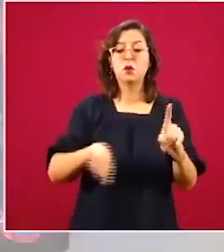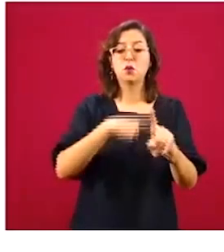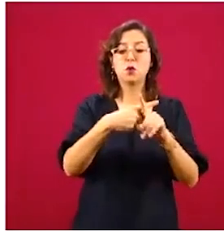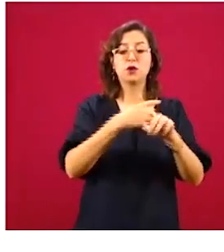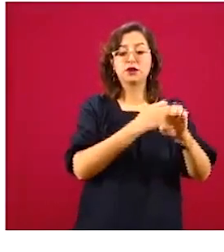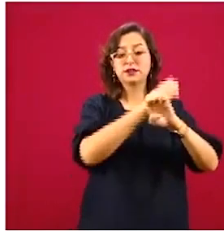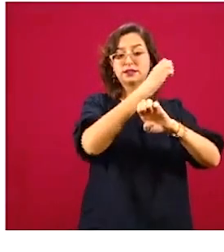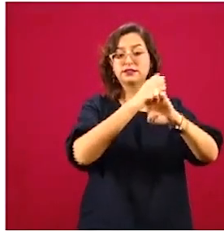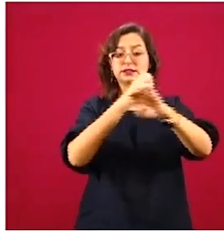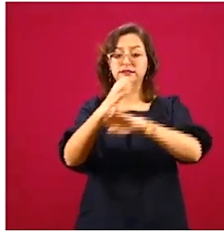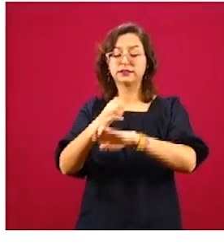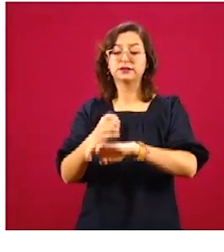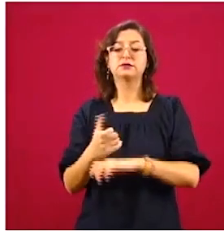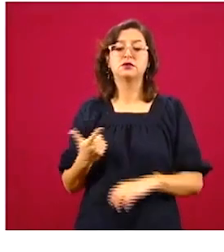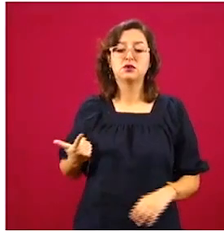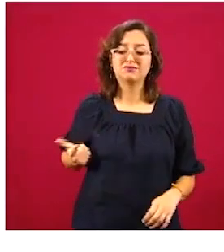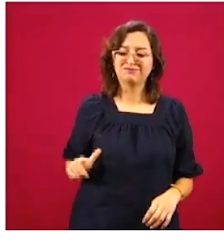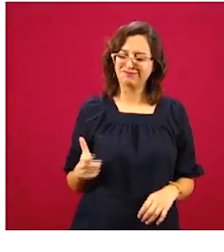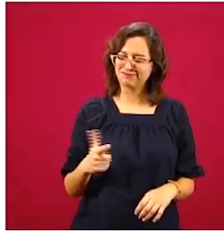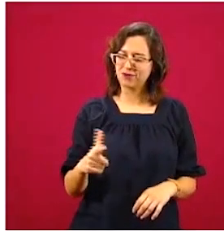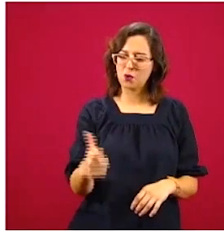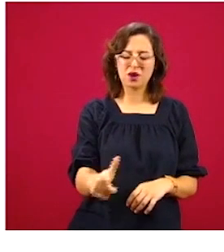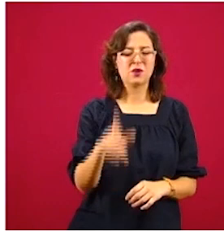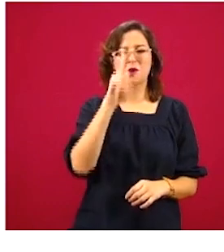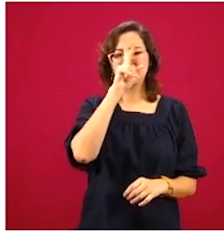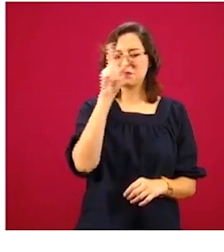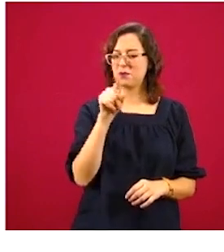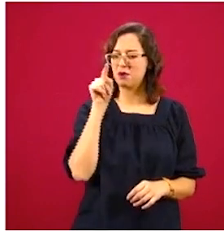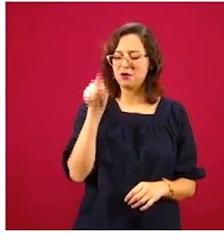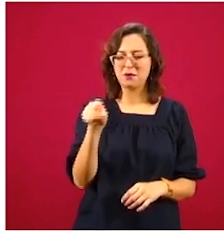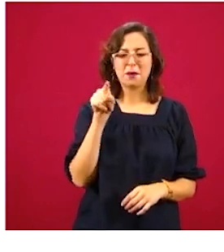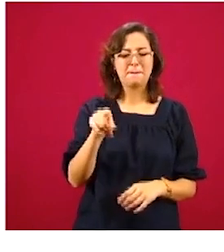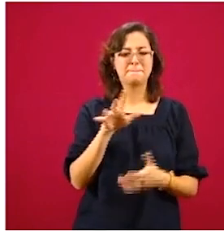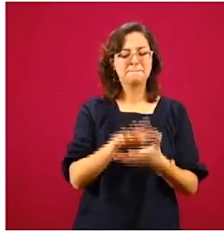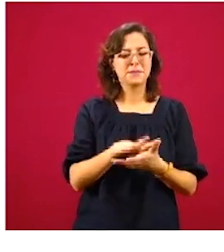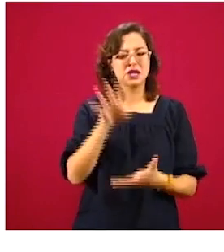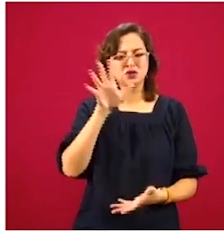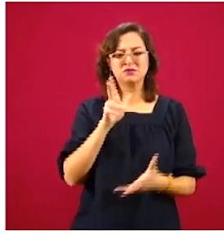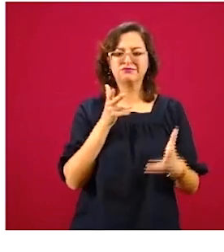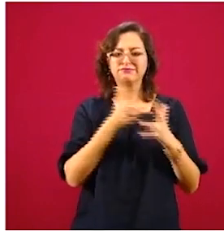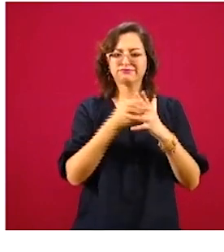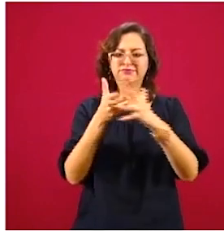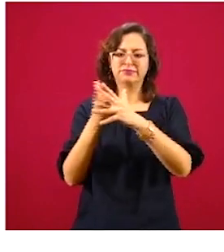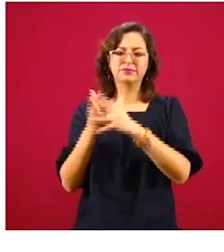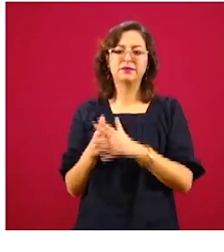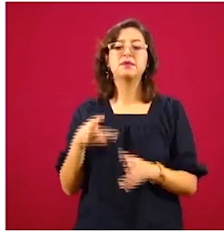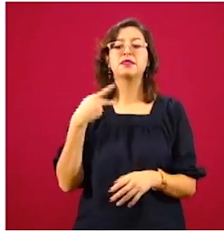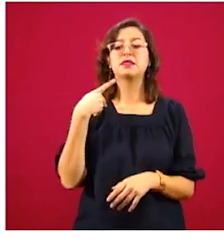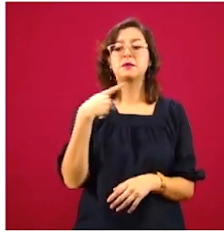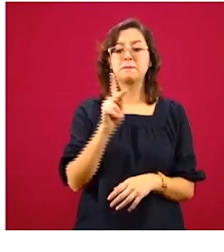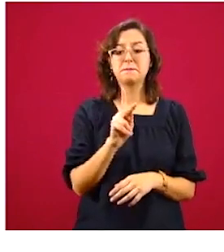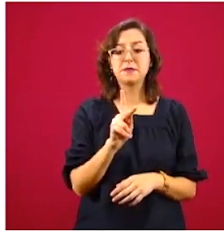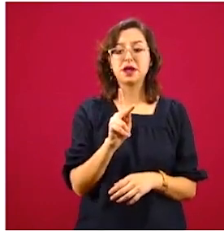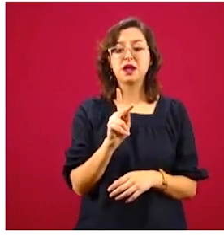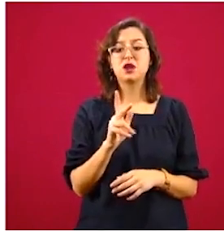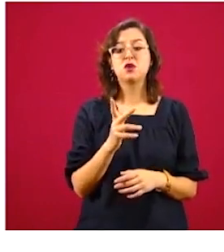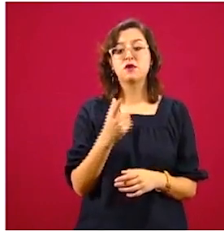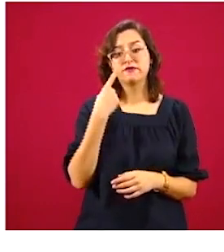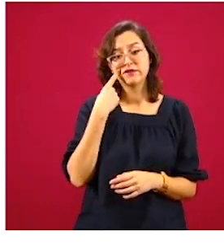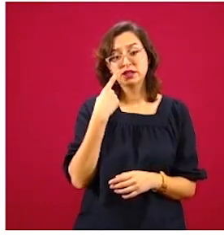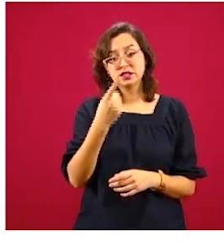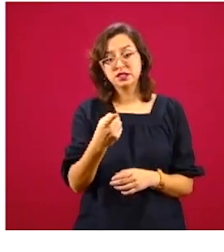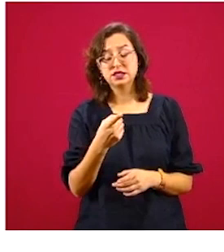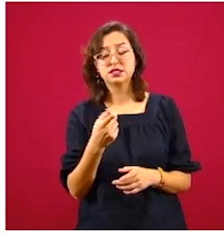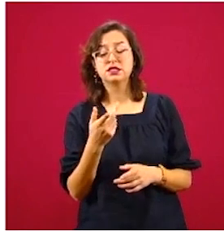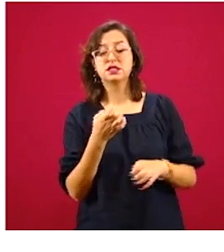Guanajuato con la mayor incidencia, pero yo centraré la atención en los estados